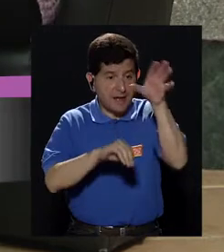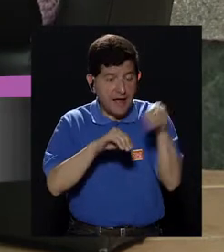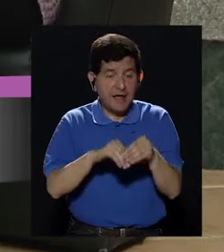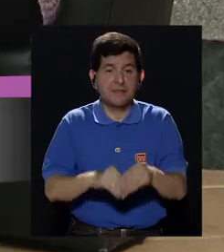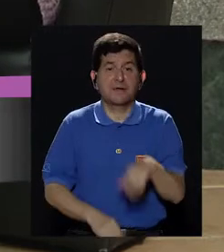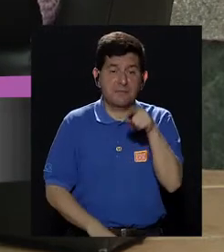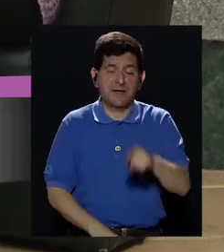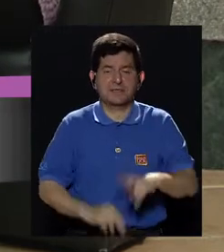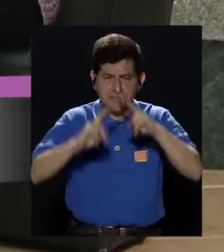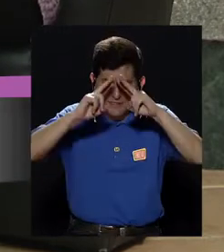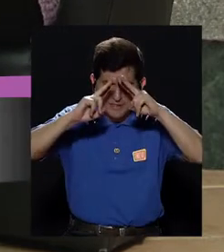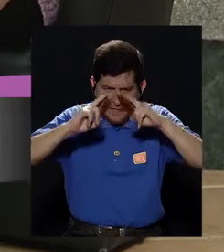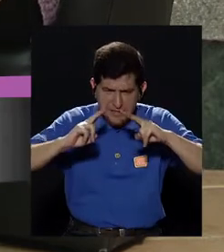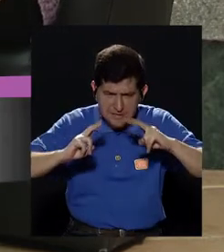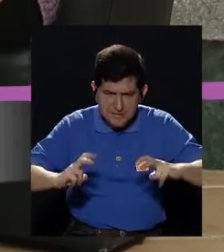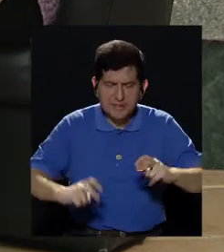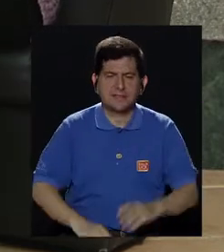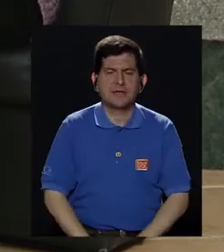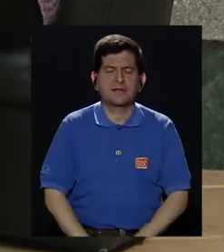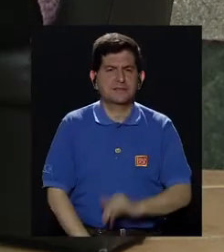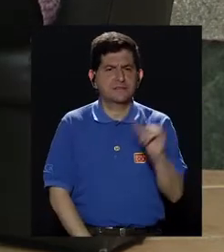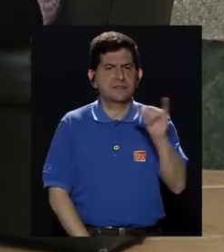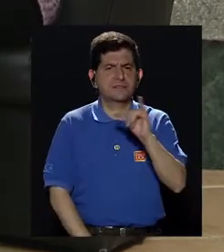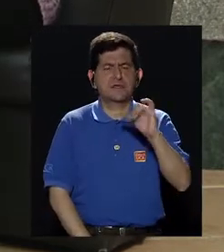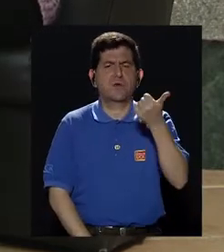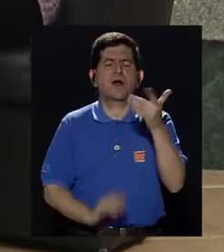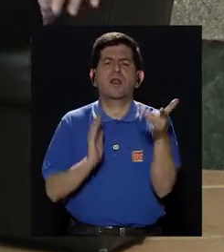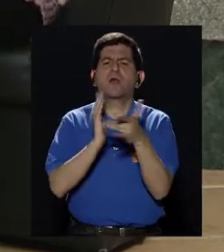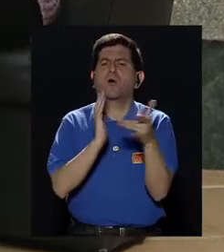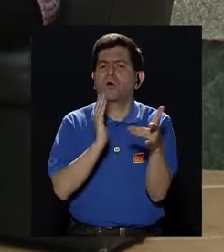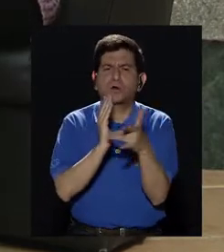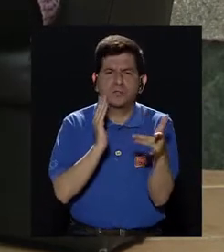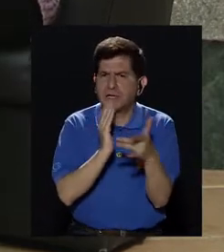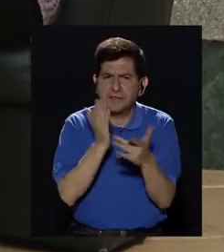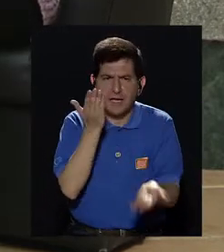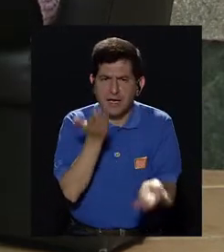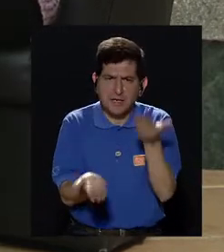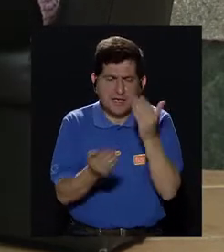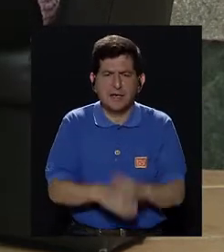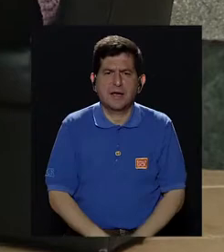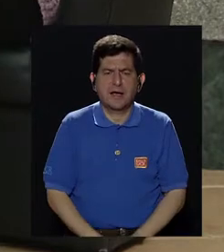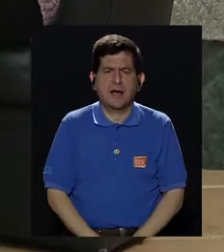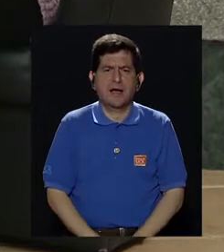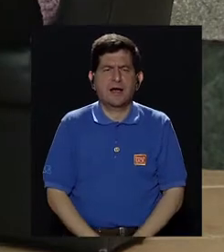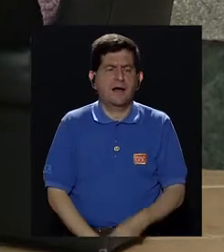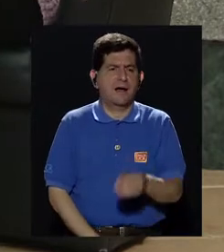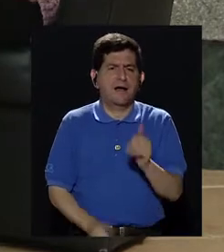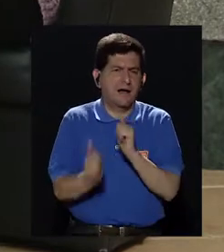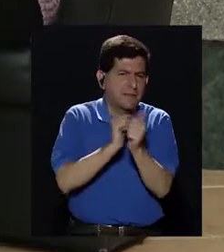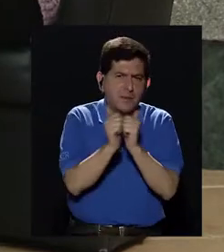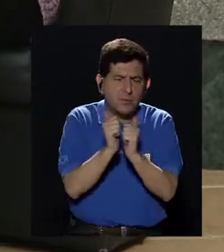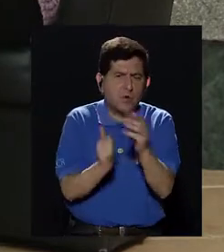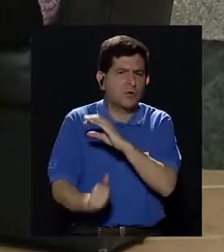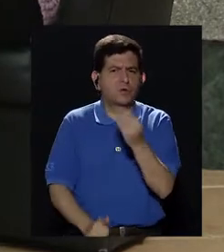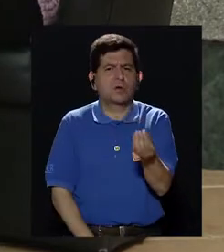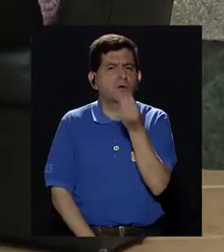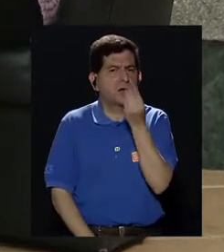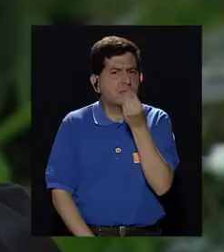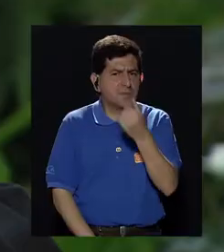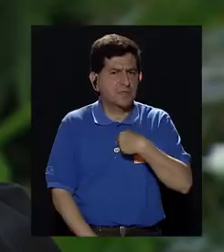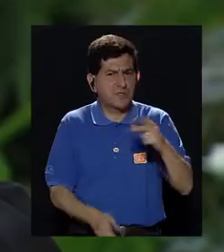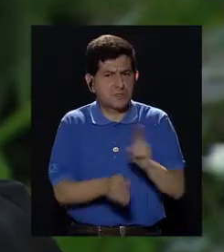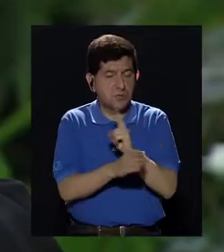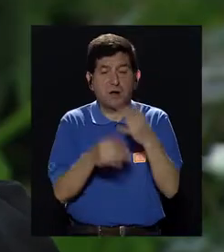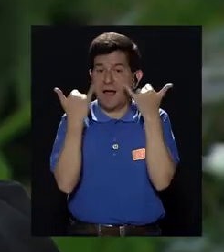chequeo, como usted nos estaba ahora indicando, pero hay también otras técnicas, ejercicio o alimentación que yo pudiera emplear?